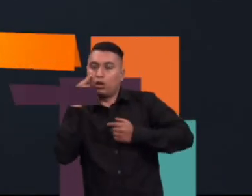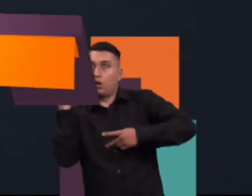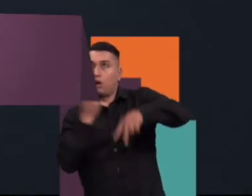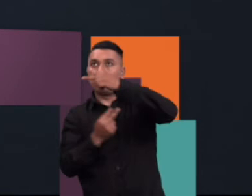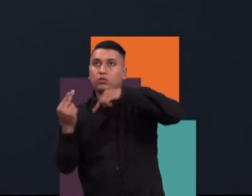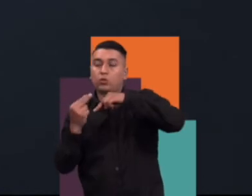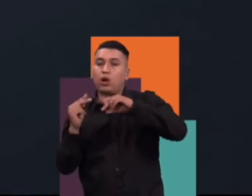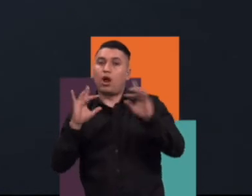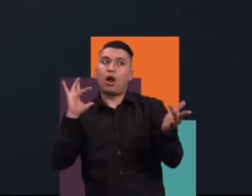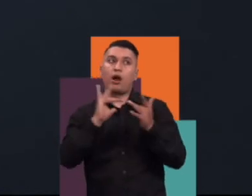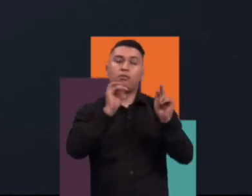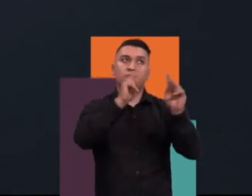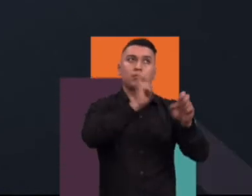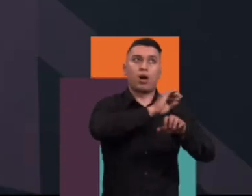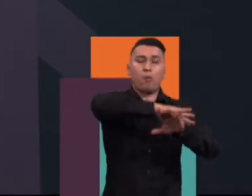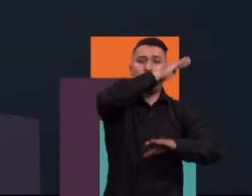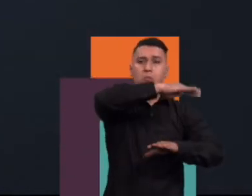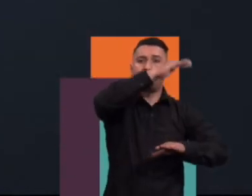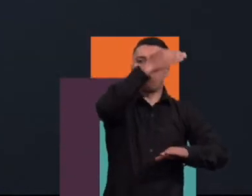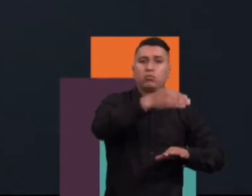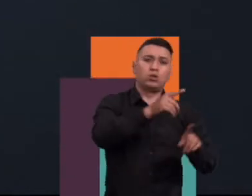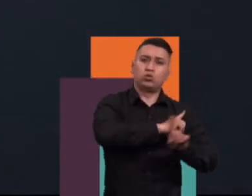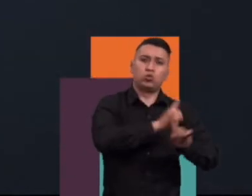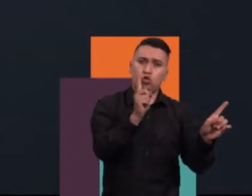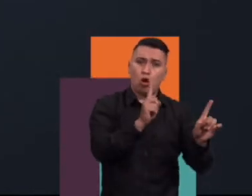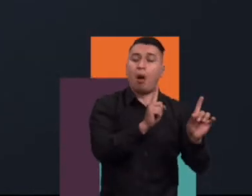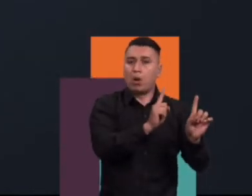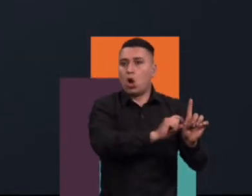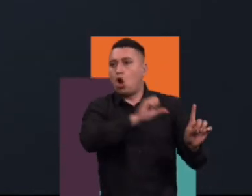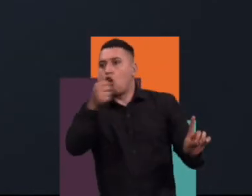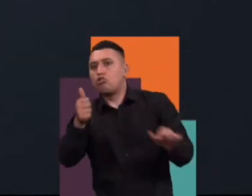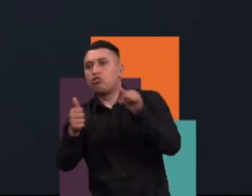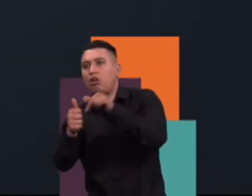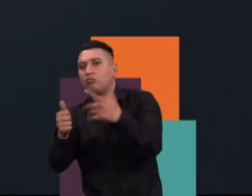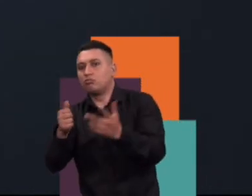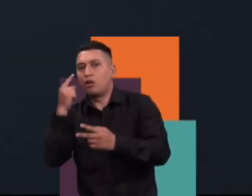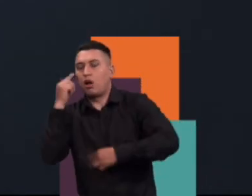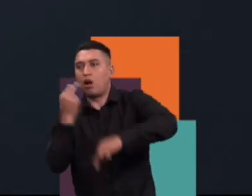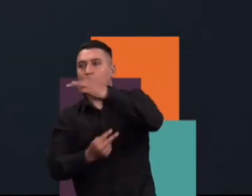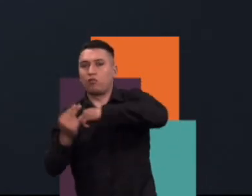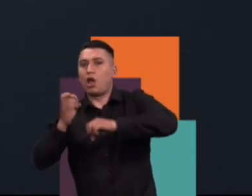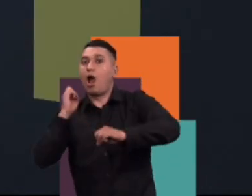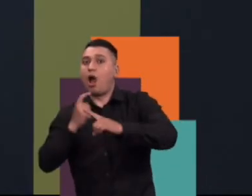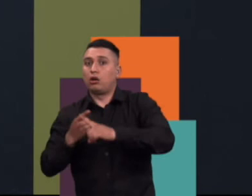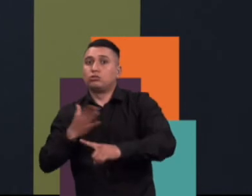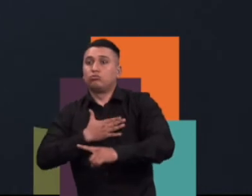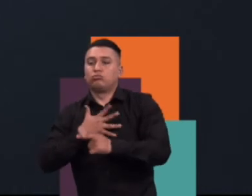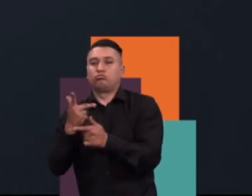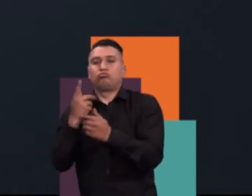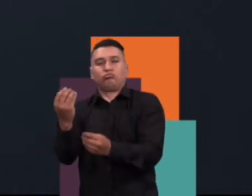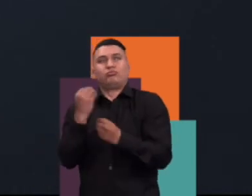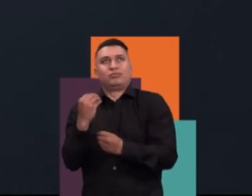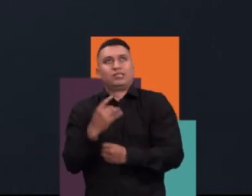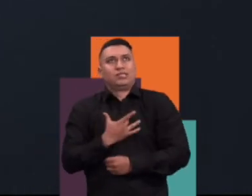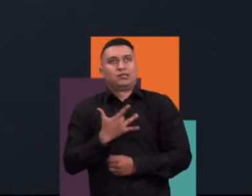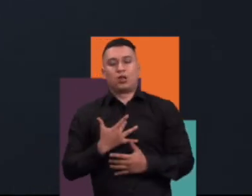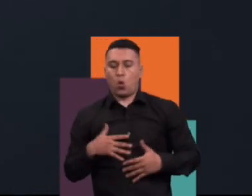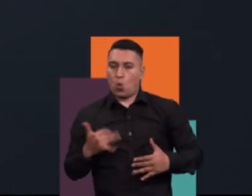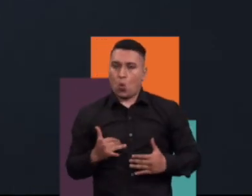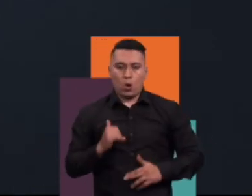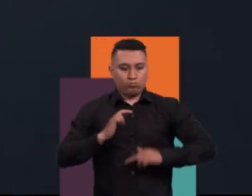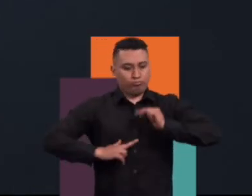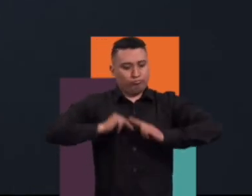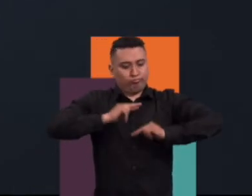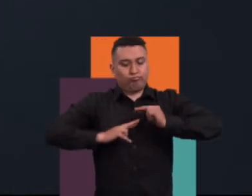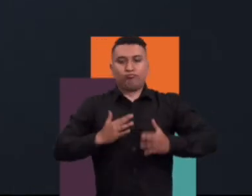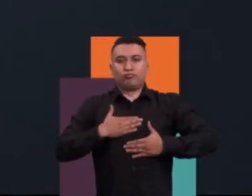Digamos, otra aventura que yo dije que no tiene que ver mucho con las montañas, pero que igualmente fue muy formativa y que uno dice, ahora se puede hacer, de pronto ya no se